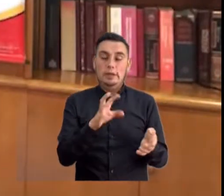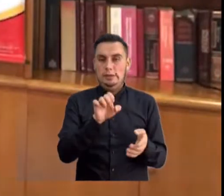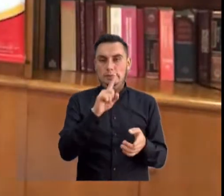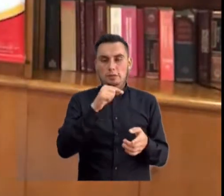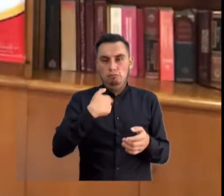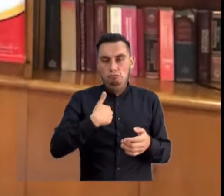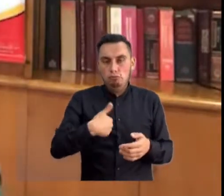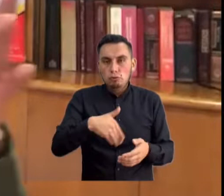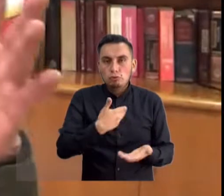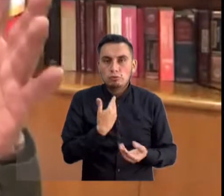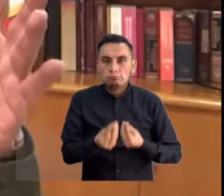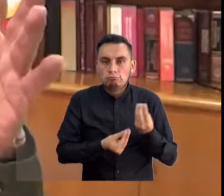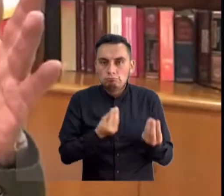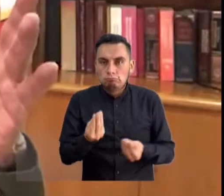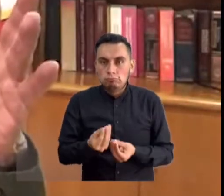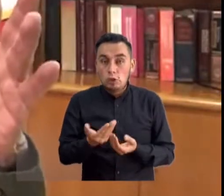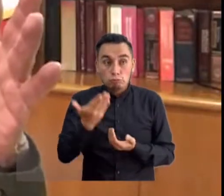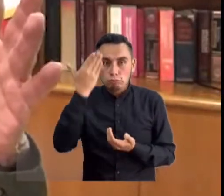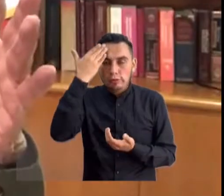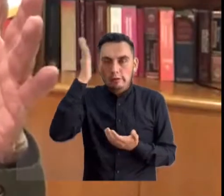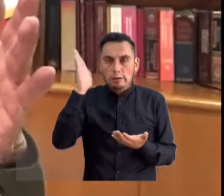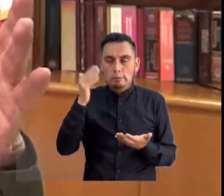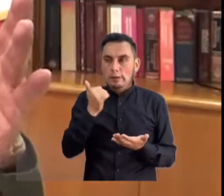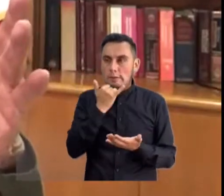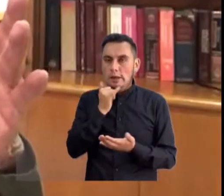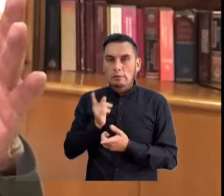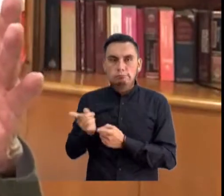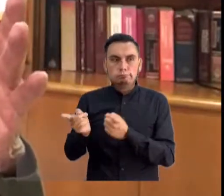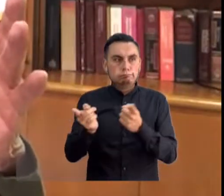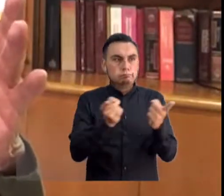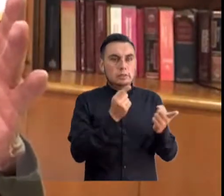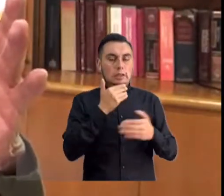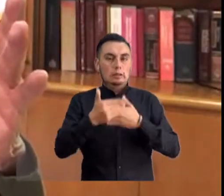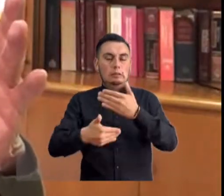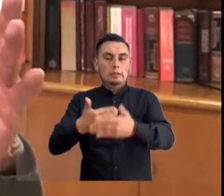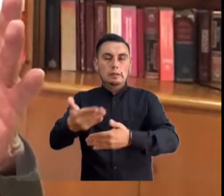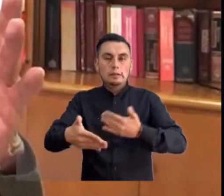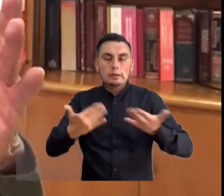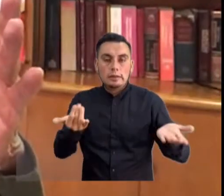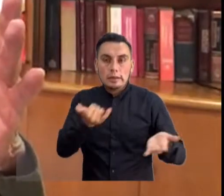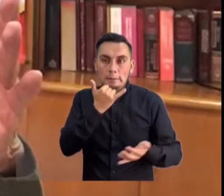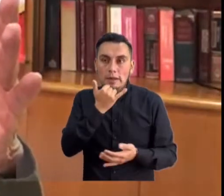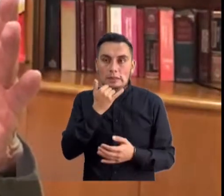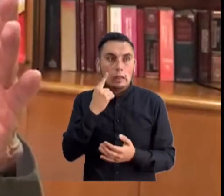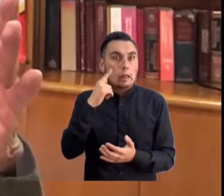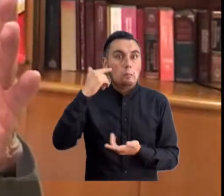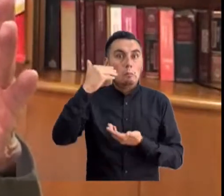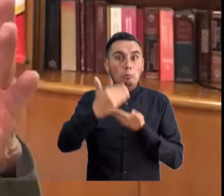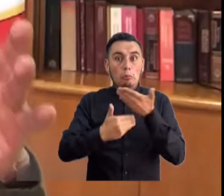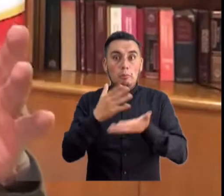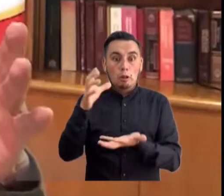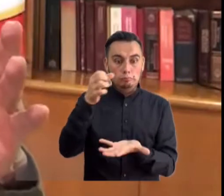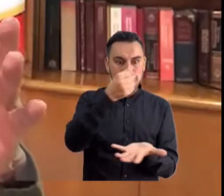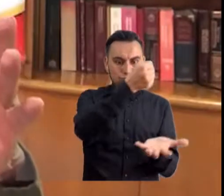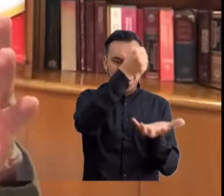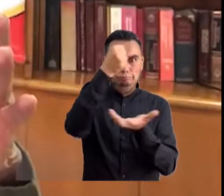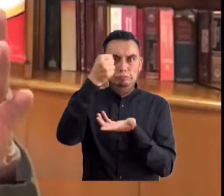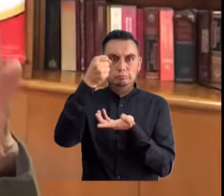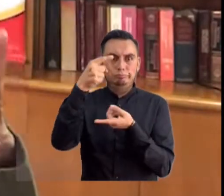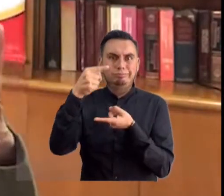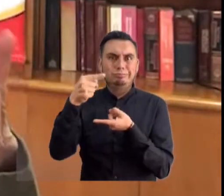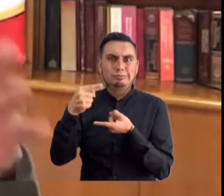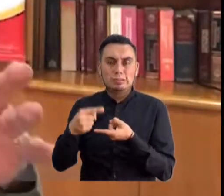nosotros no sabemos a ciencia cierta que pueda pasar con la falta de suministros,